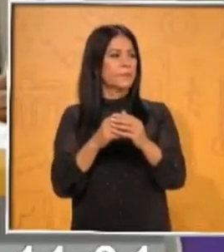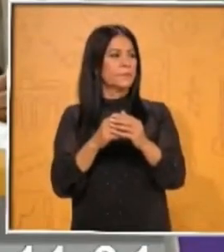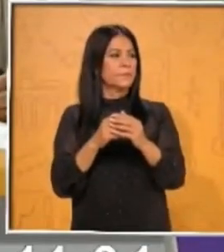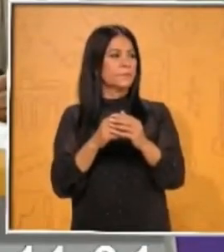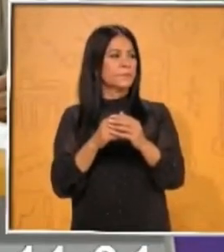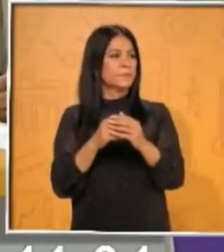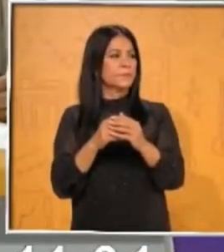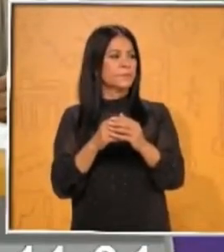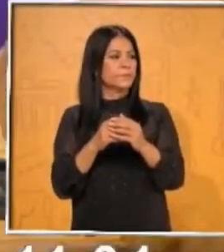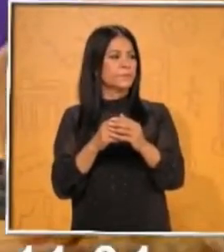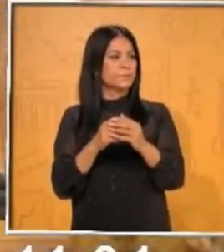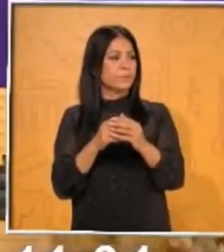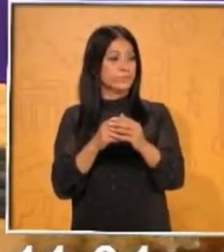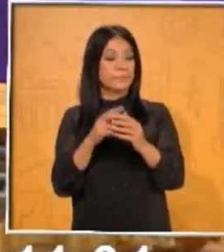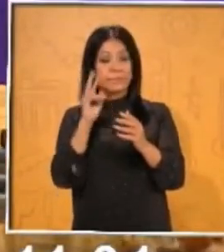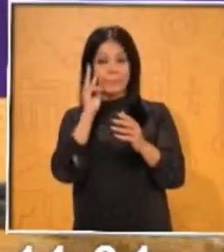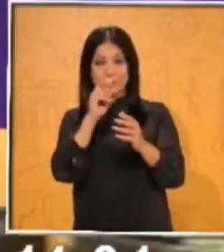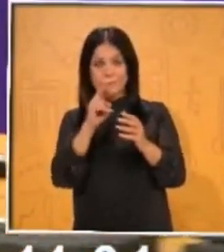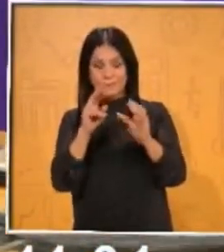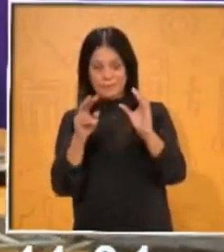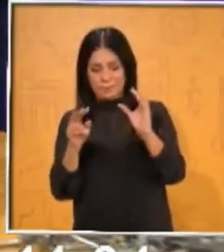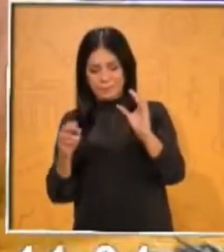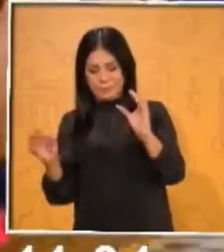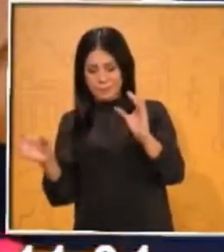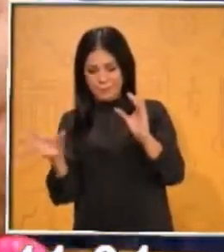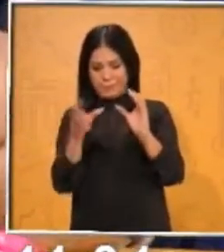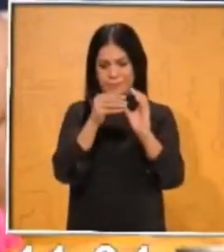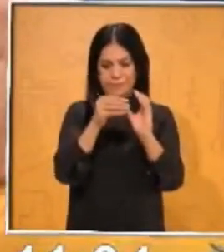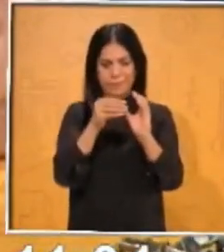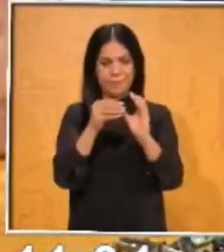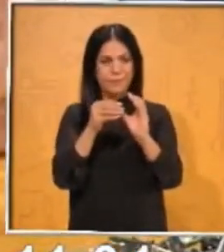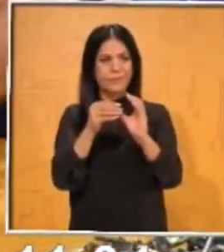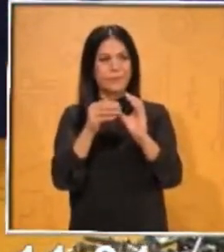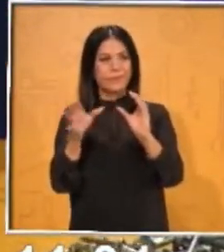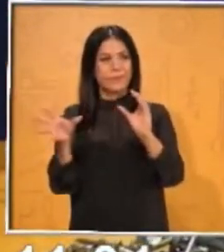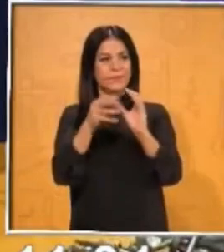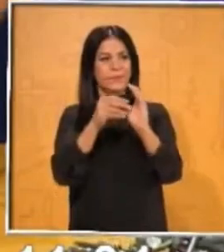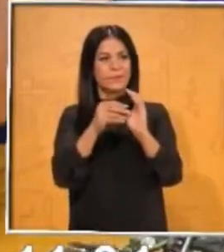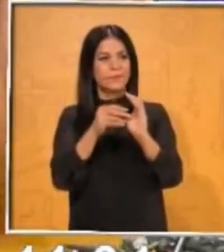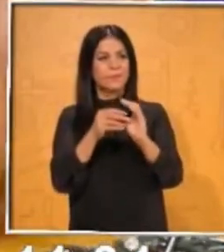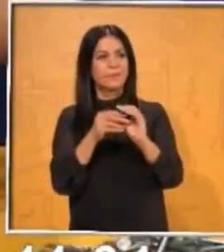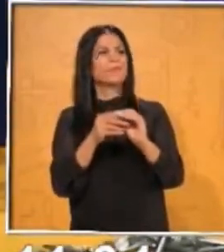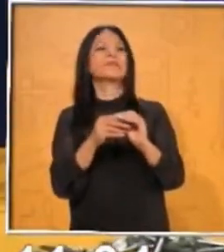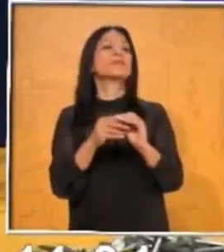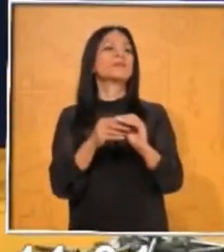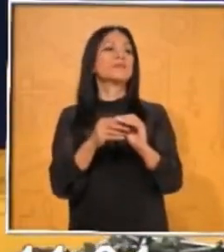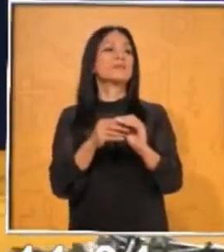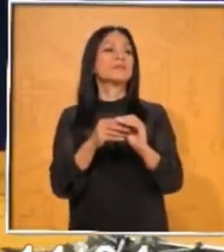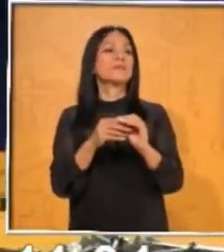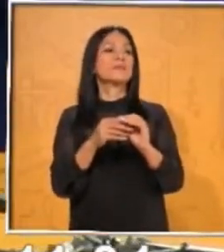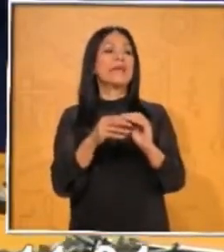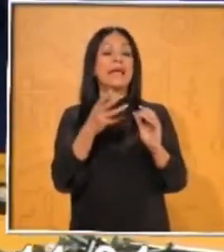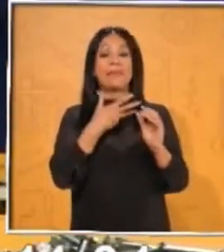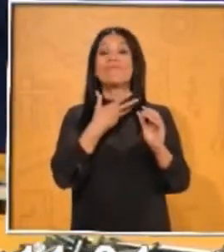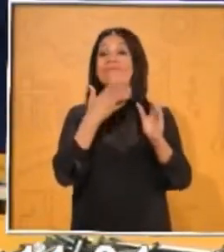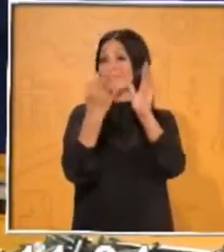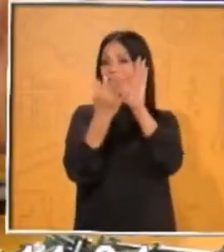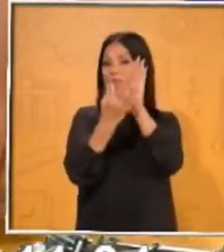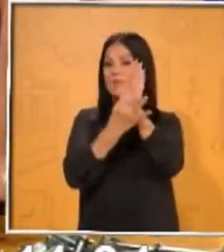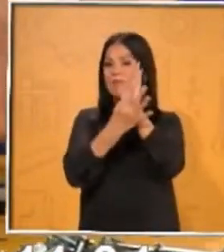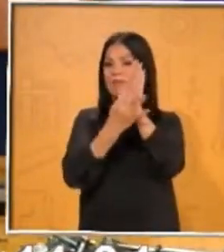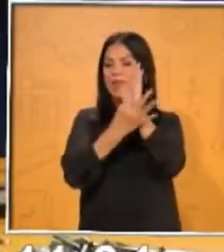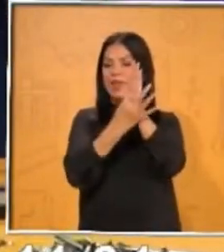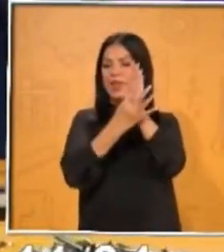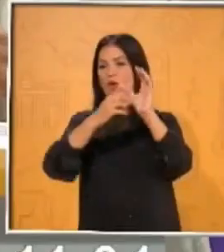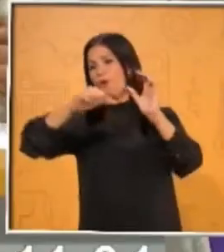metálicos para que puedan ser adheridos fácilmente. Aquí lo vemos. Que sean metálicos o que puedan tener un imán puesto, como muchas de las